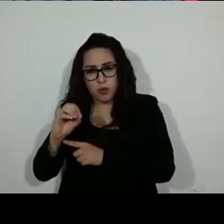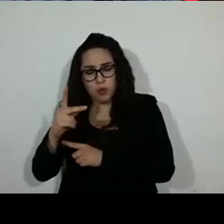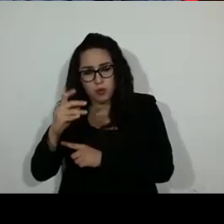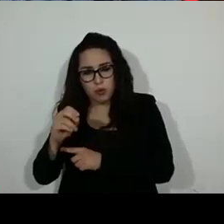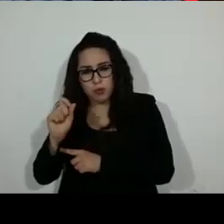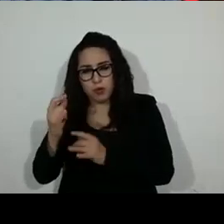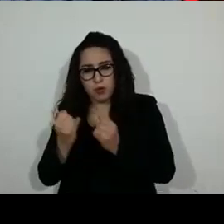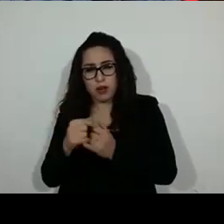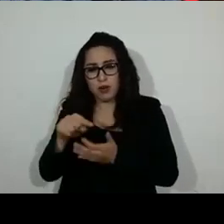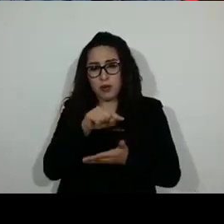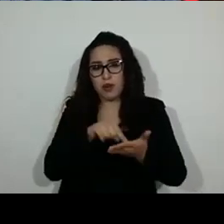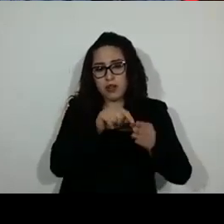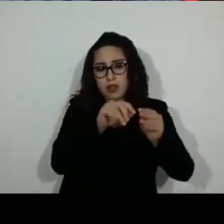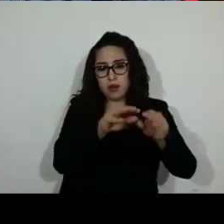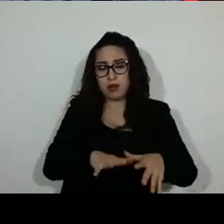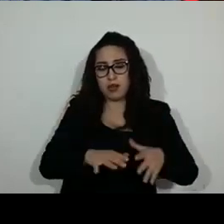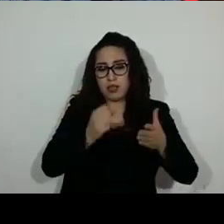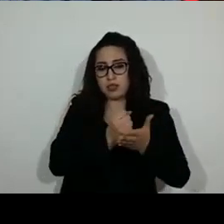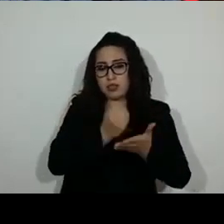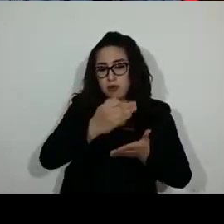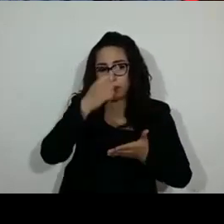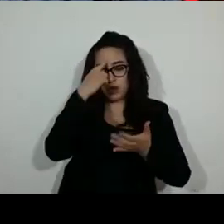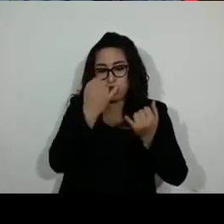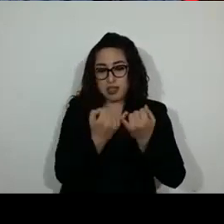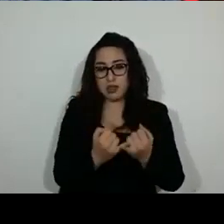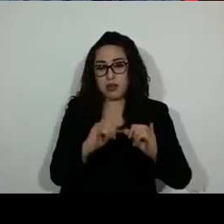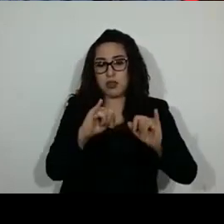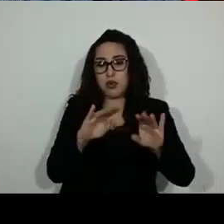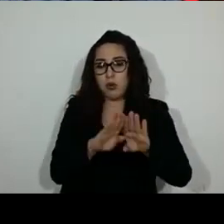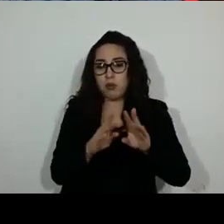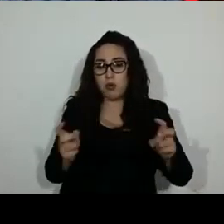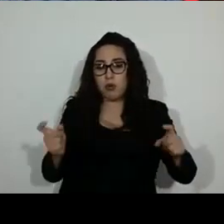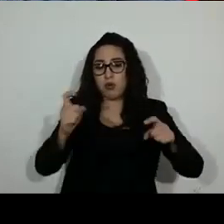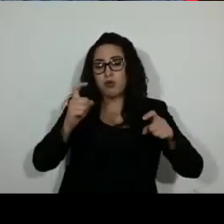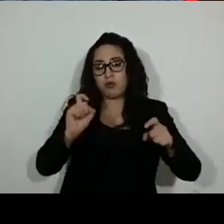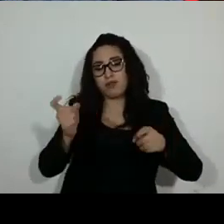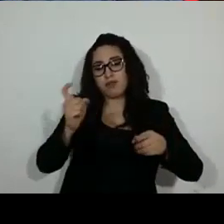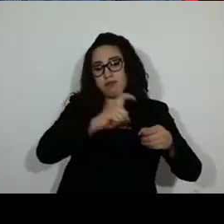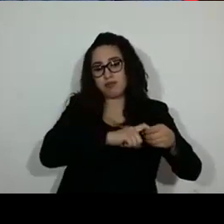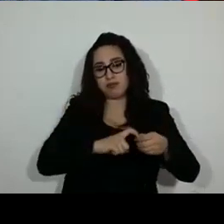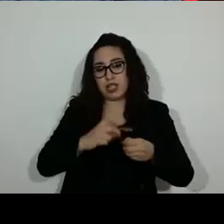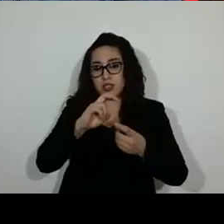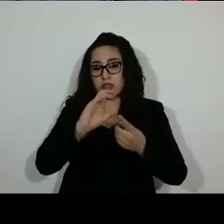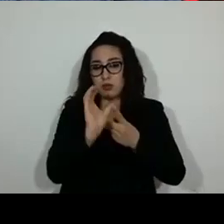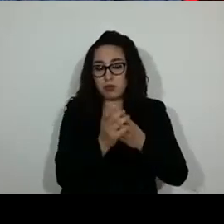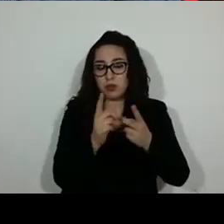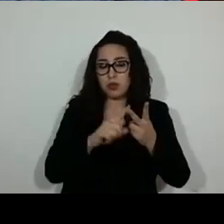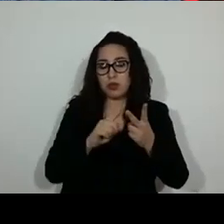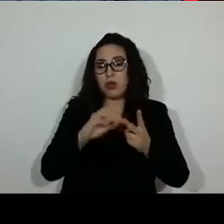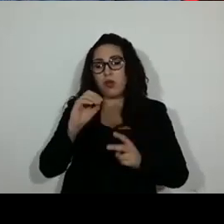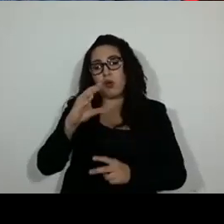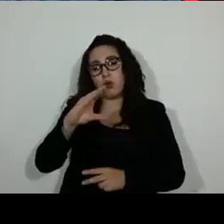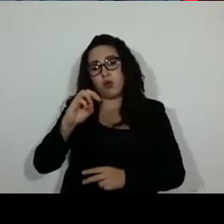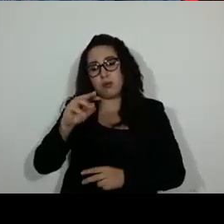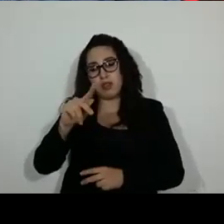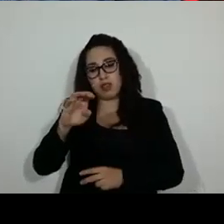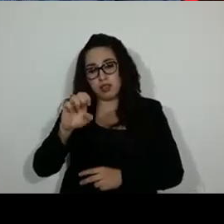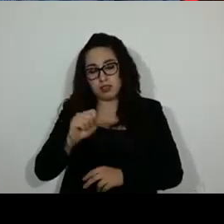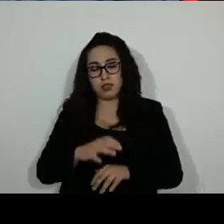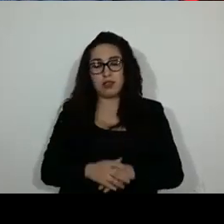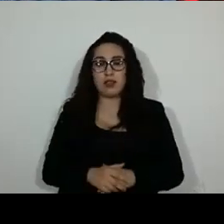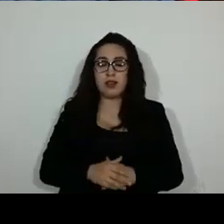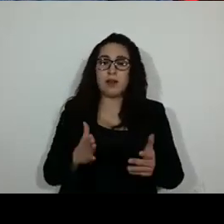por el pleno respecto de la instalación y conformación de las comisiones y comités. De forma que debe existir una